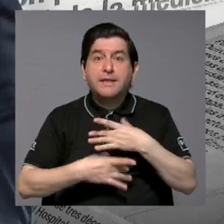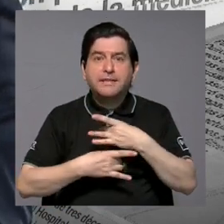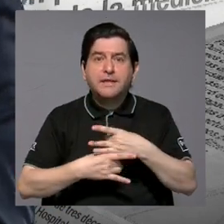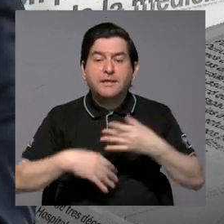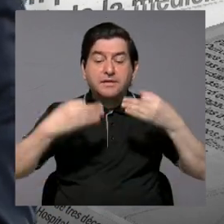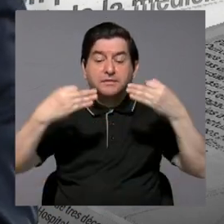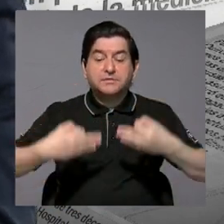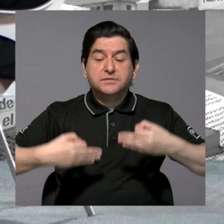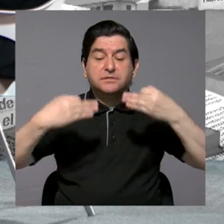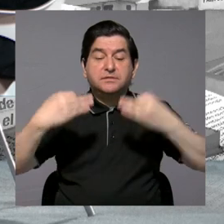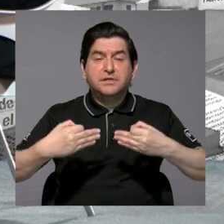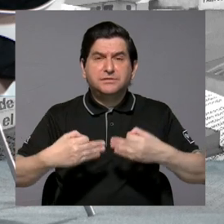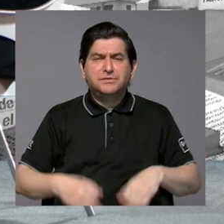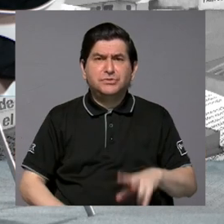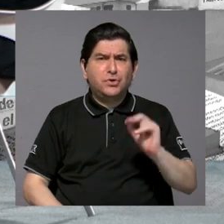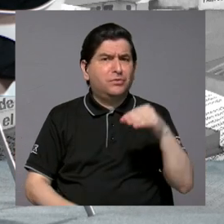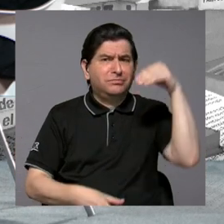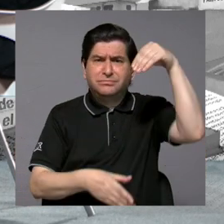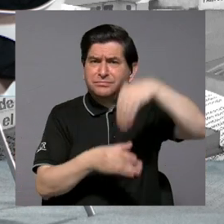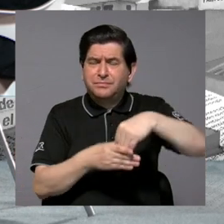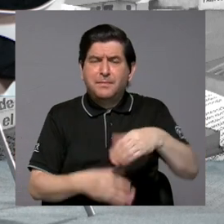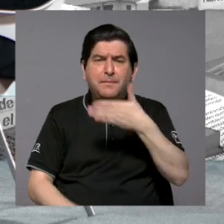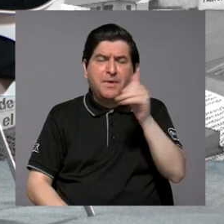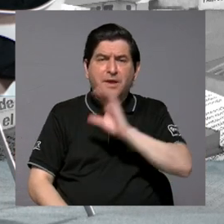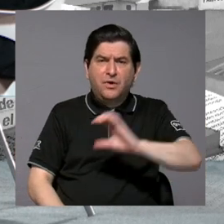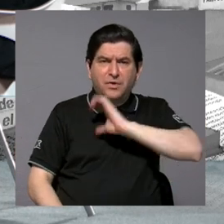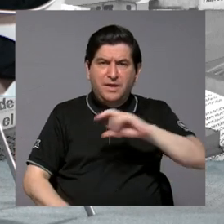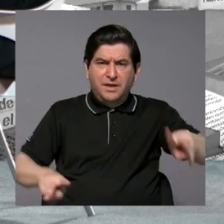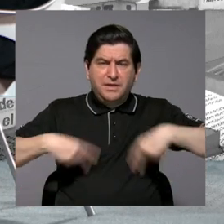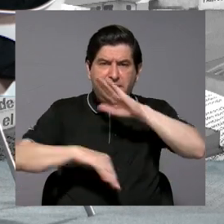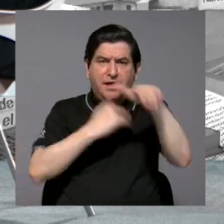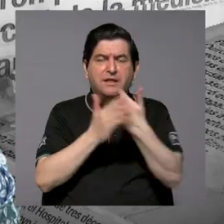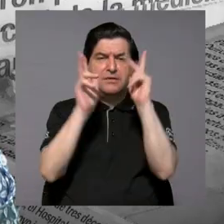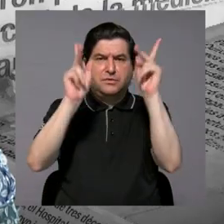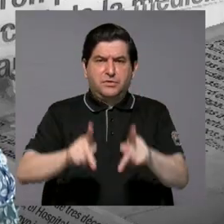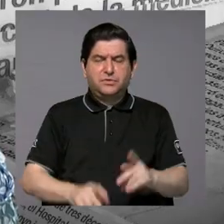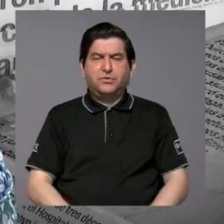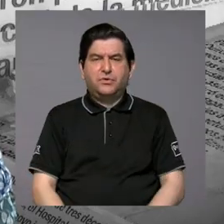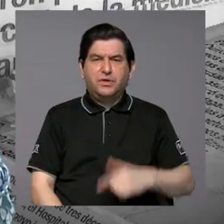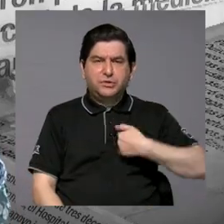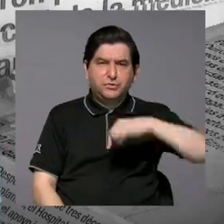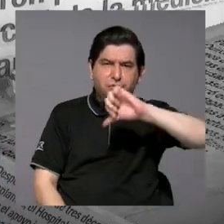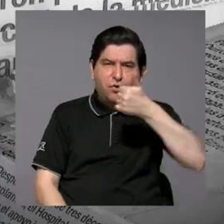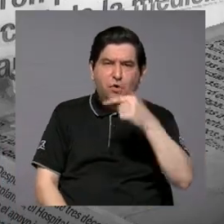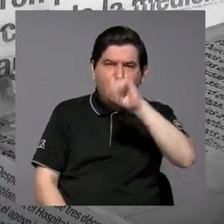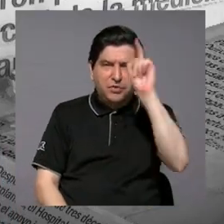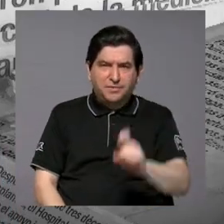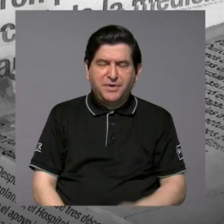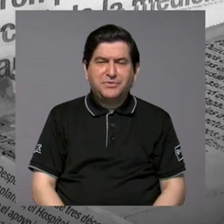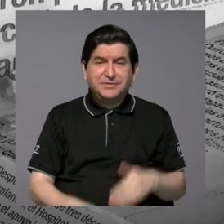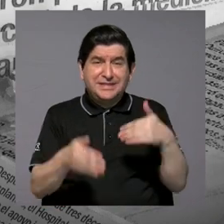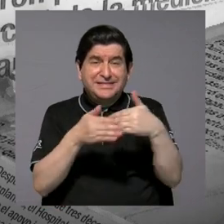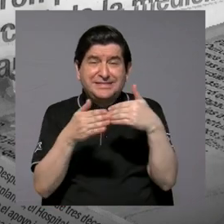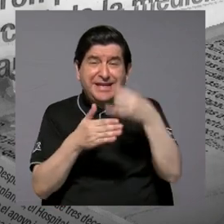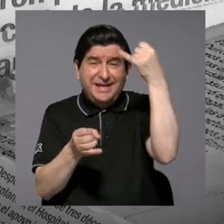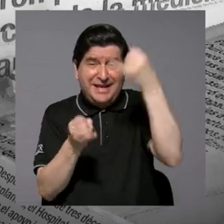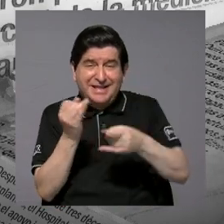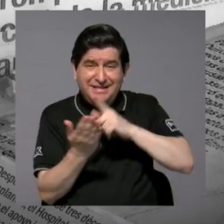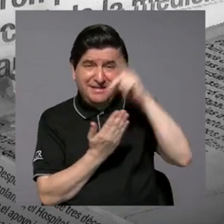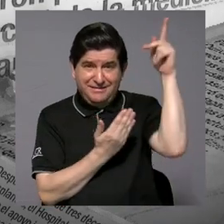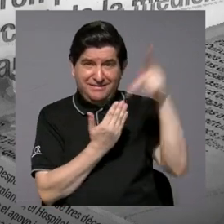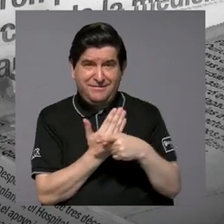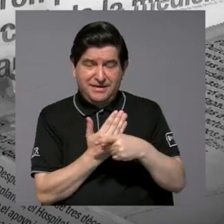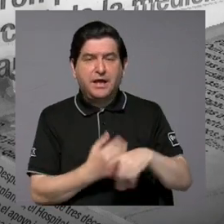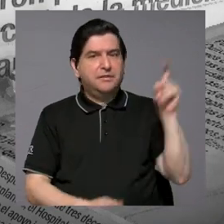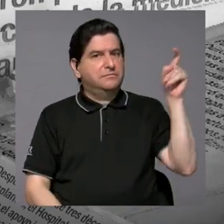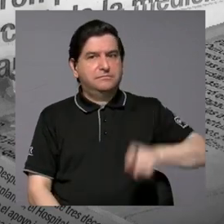y cuáles son las decisiones que nos están tomando para mejorar la calidad de vida de todas las personas. Y yo voy a otra pregunta. Ya nos estamos acercando al final del programa,